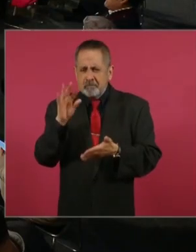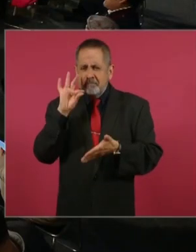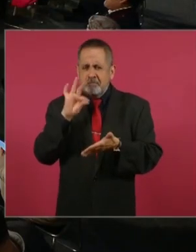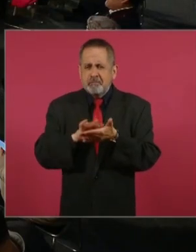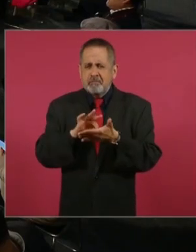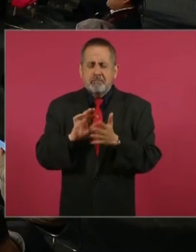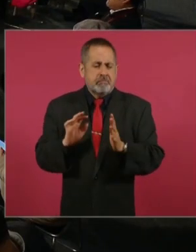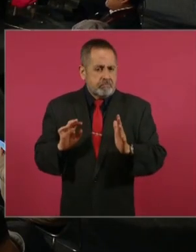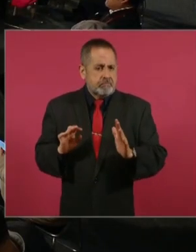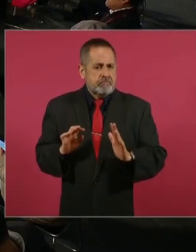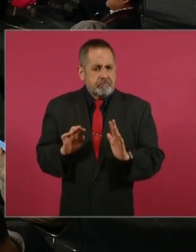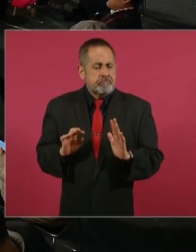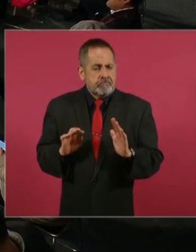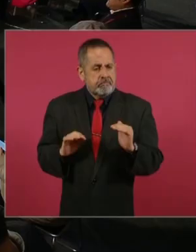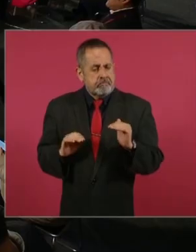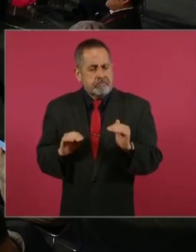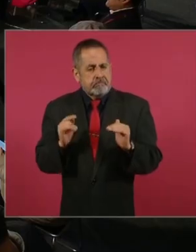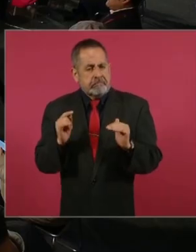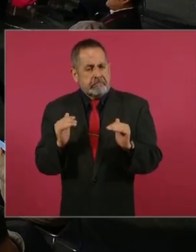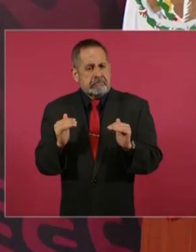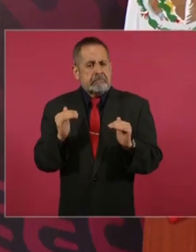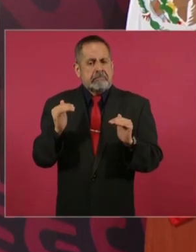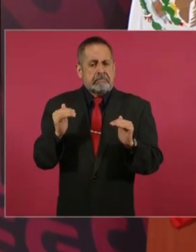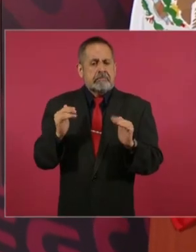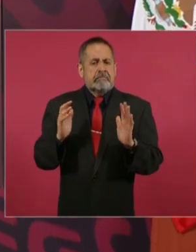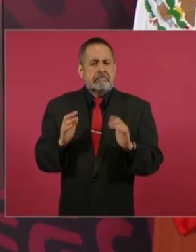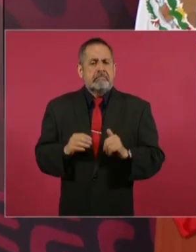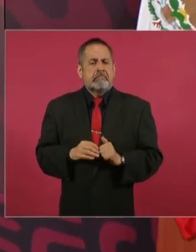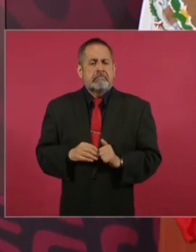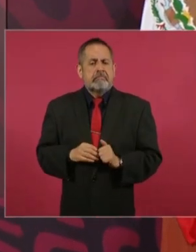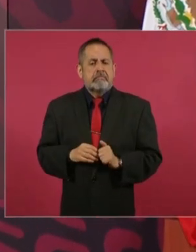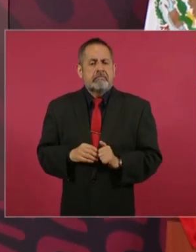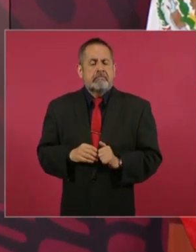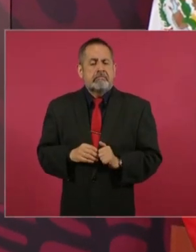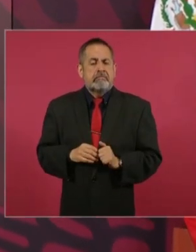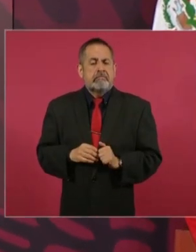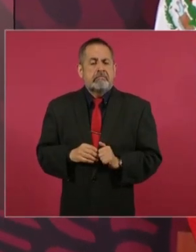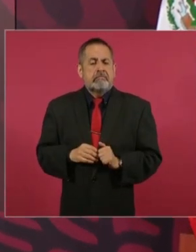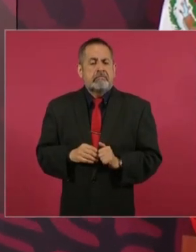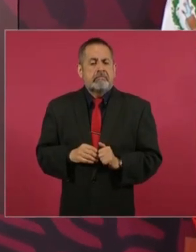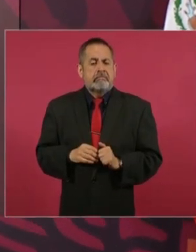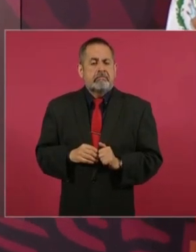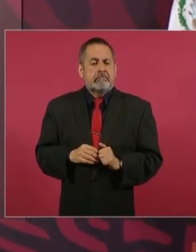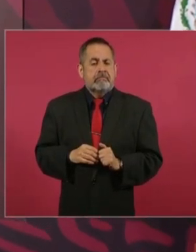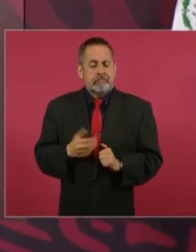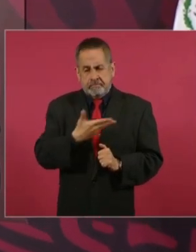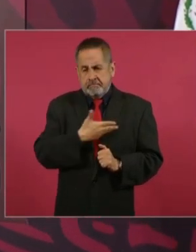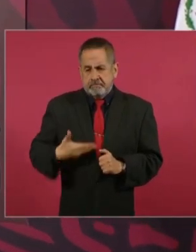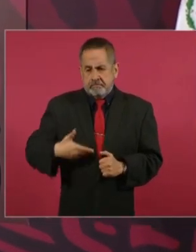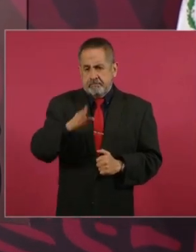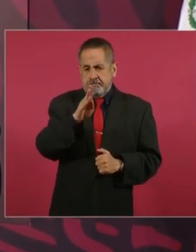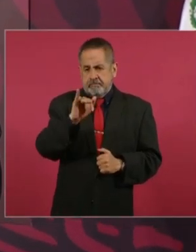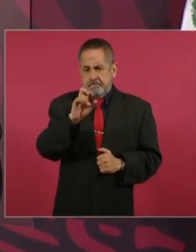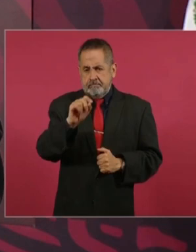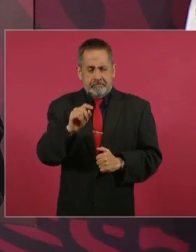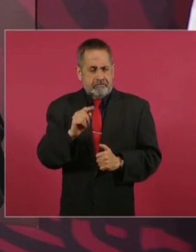que tiene arriba el presidente Biden. Bueno,